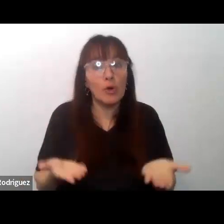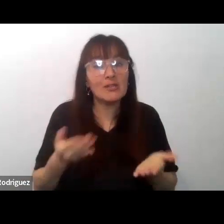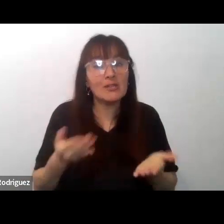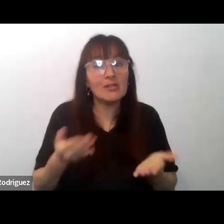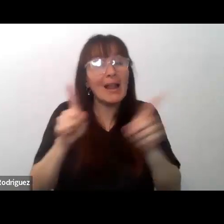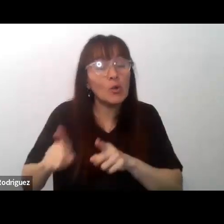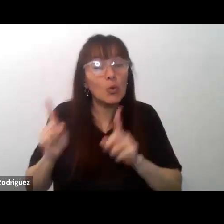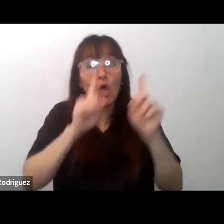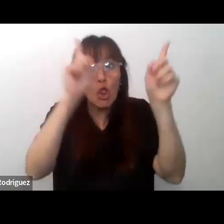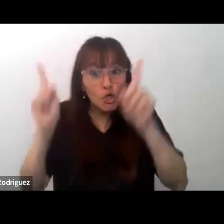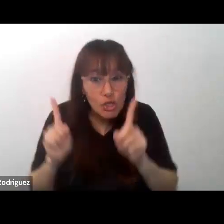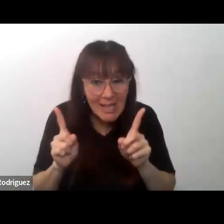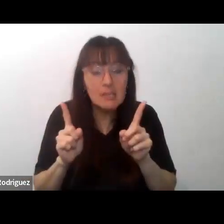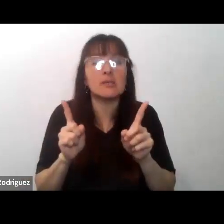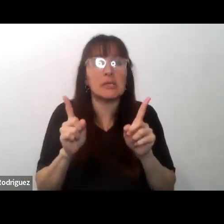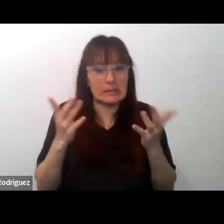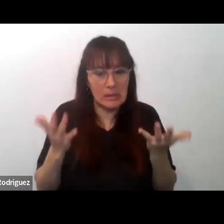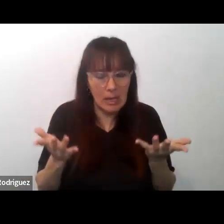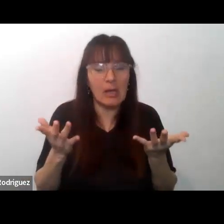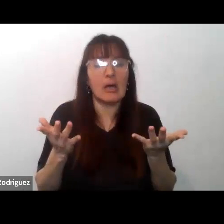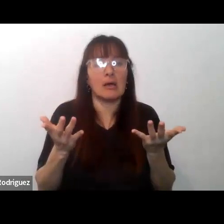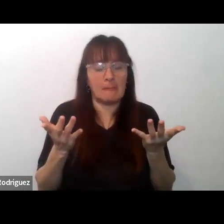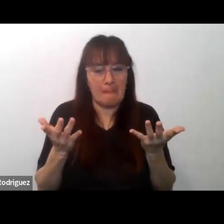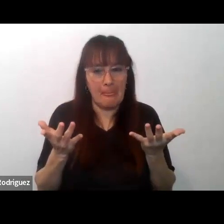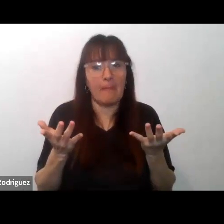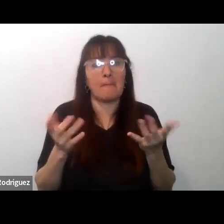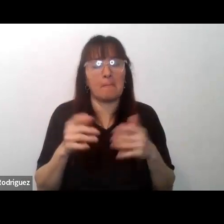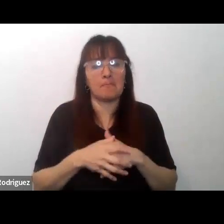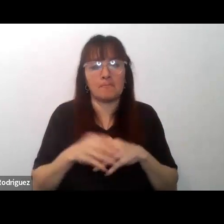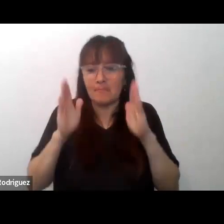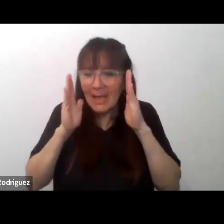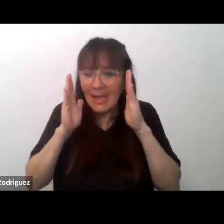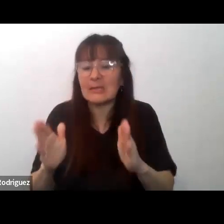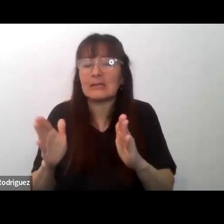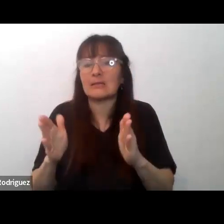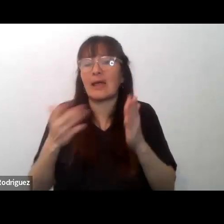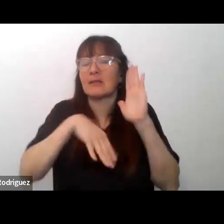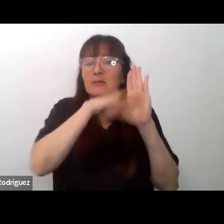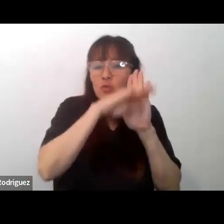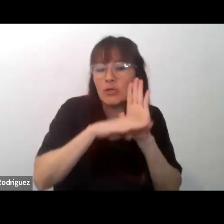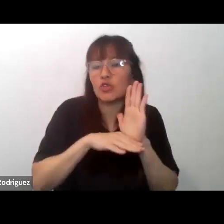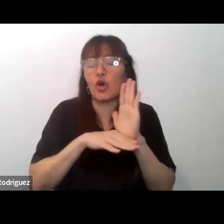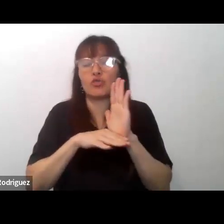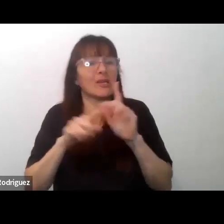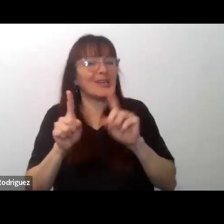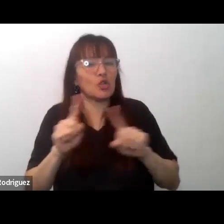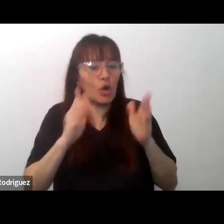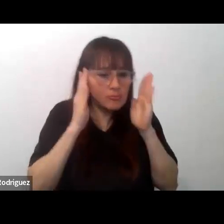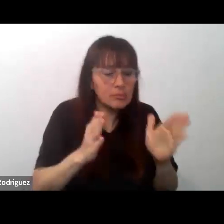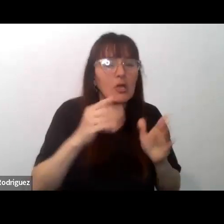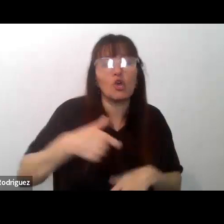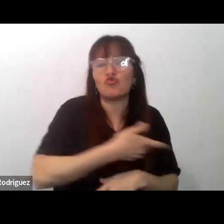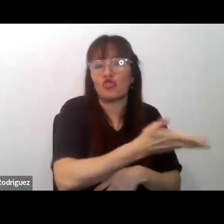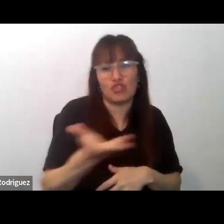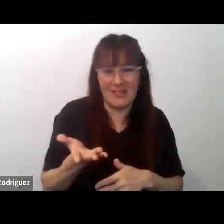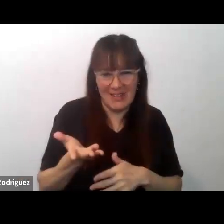docentes hacen más una centración sobre la instrucción que sobre la socialización tuve la oportunidad